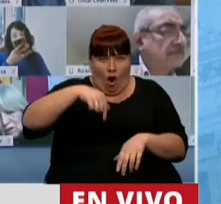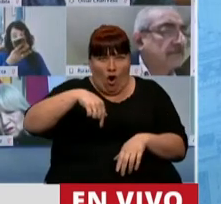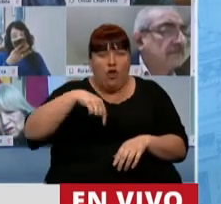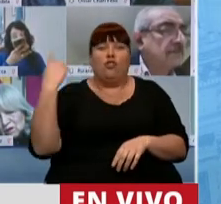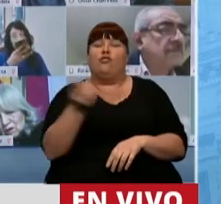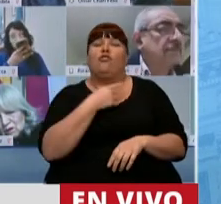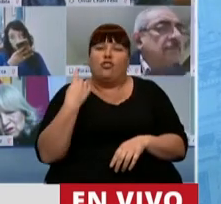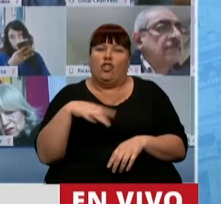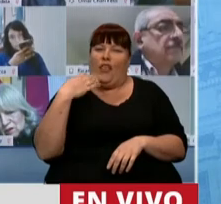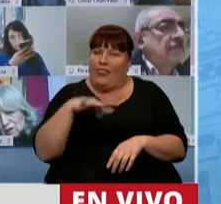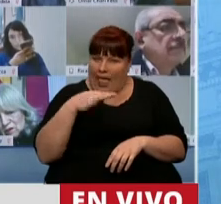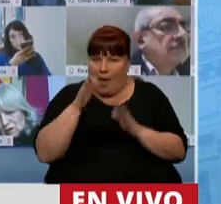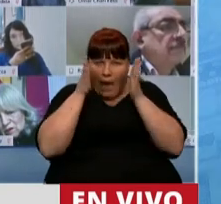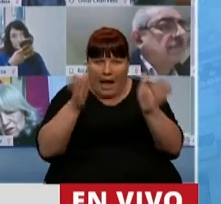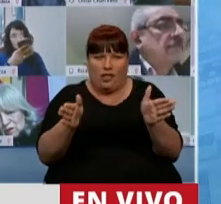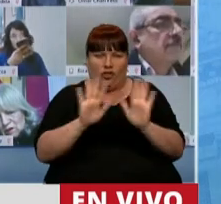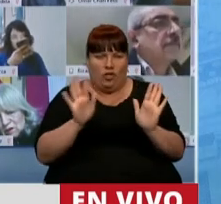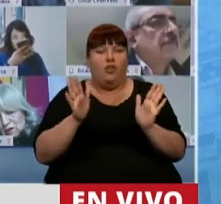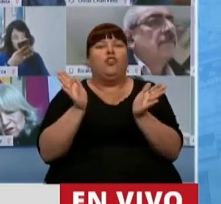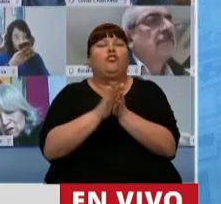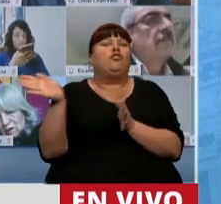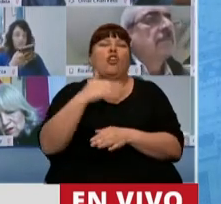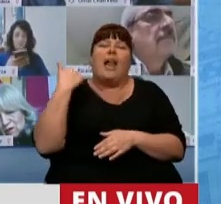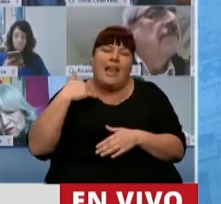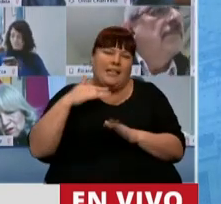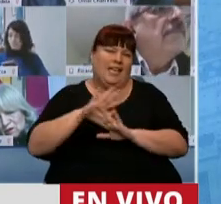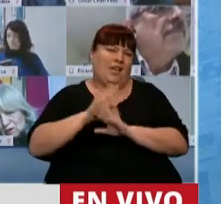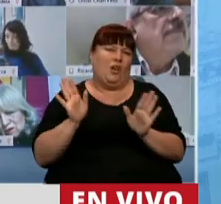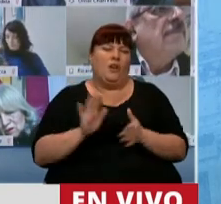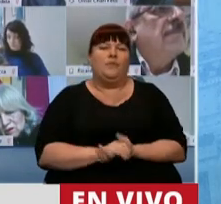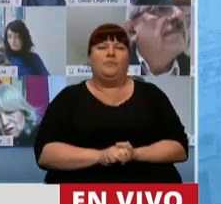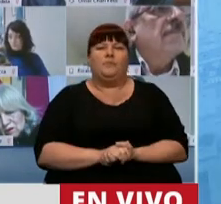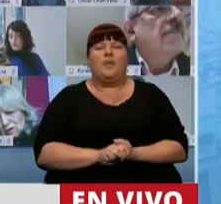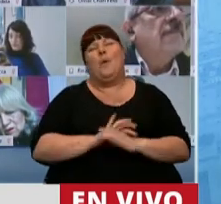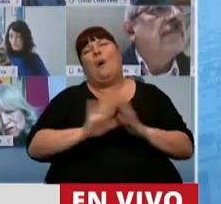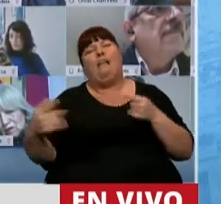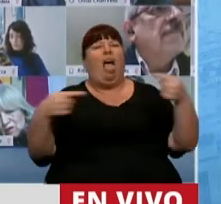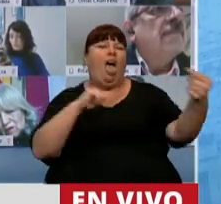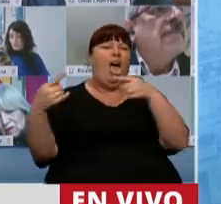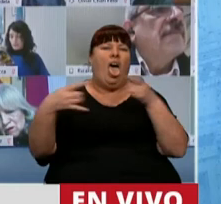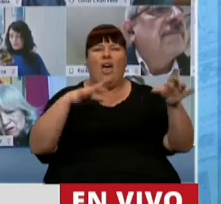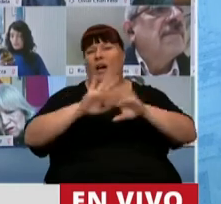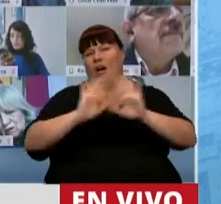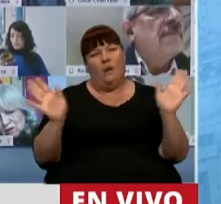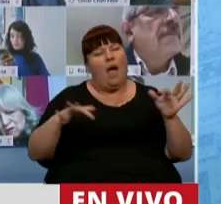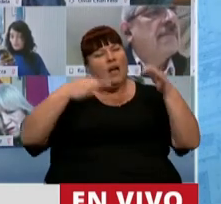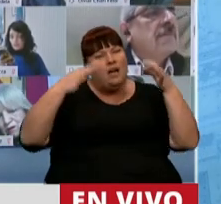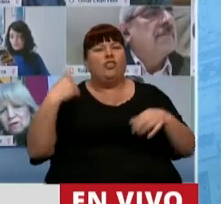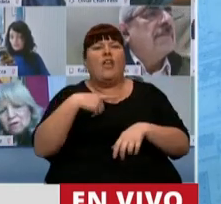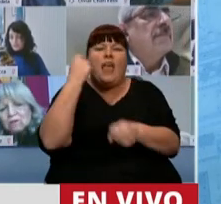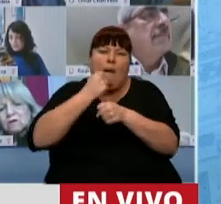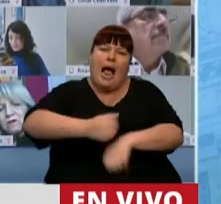nosotros tenemos que ir. Así que, argentinos, a las cosas, dejémonos de chicanas y actuemos con la